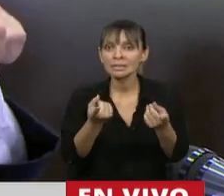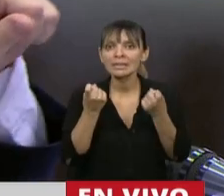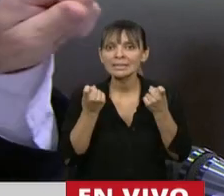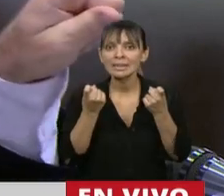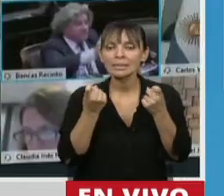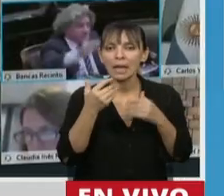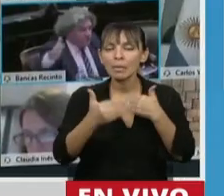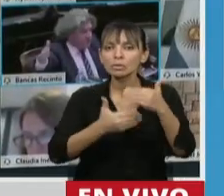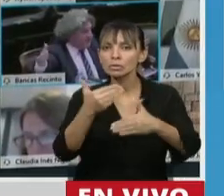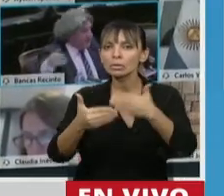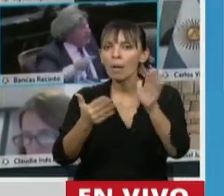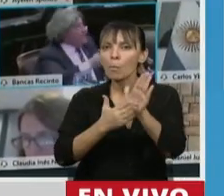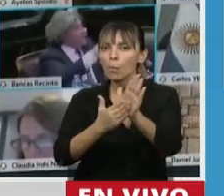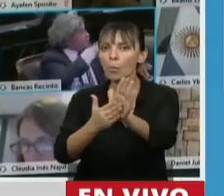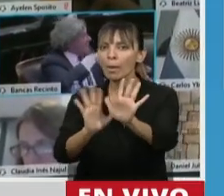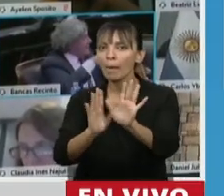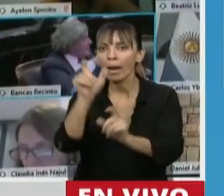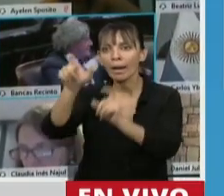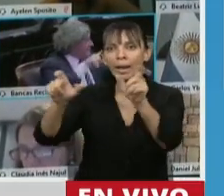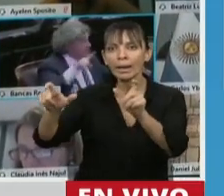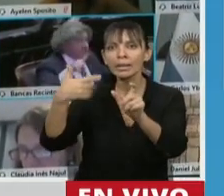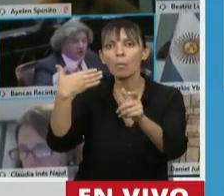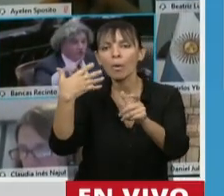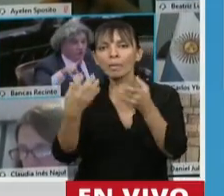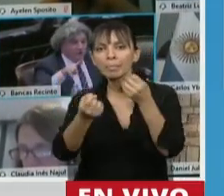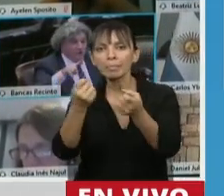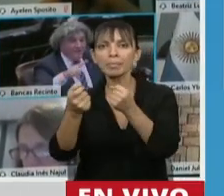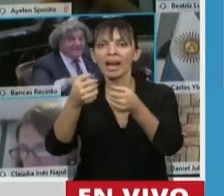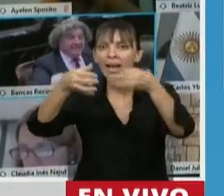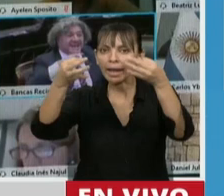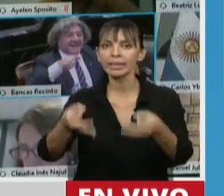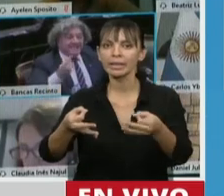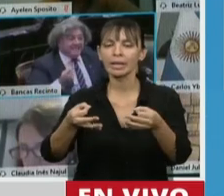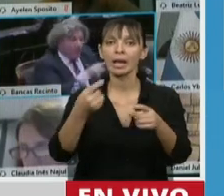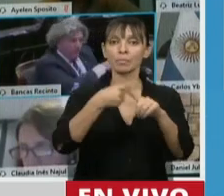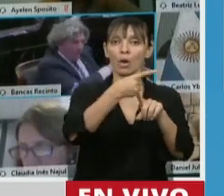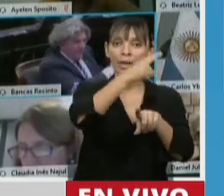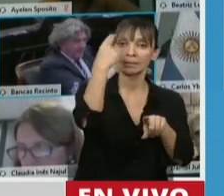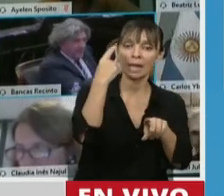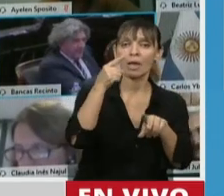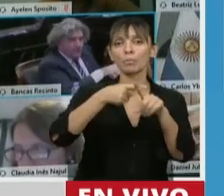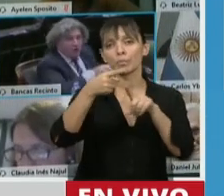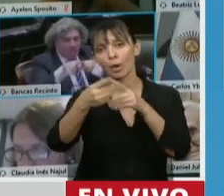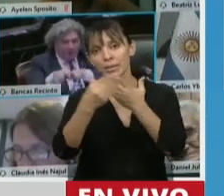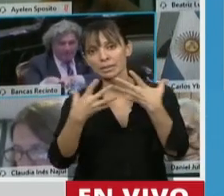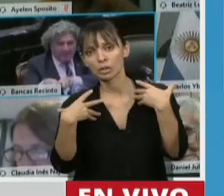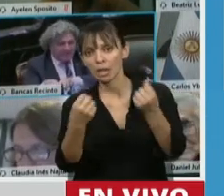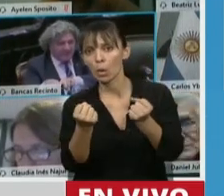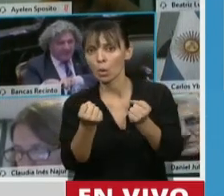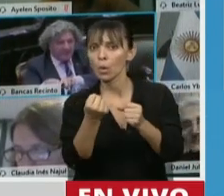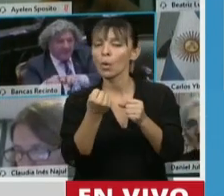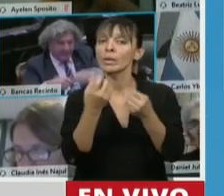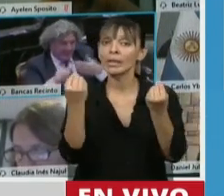usuario de la relación de consumo tenga garantizado por el Estado, por el Ministerio de Salud,